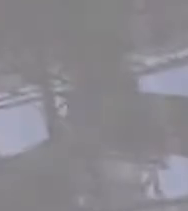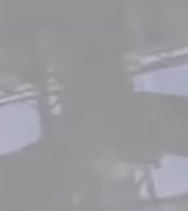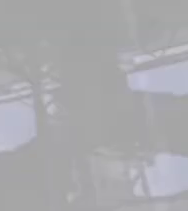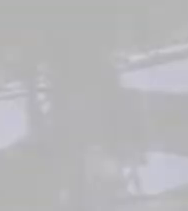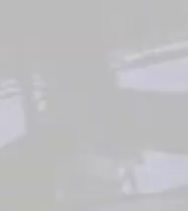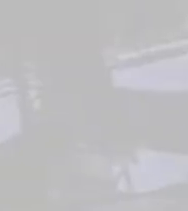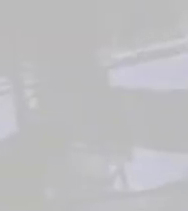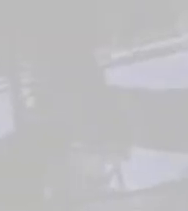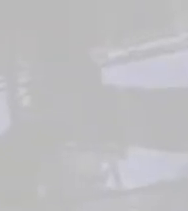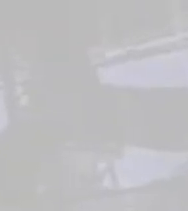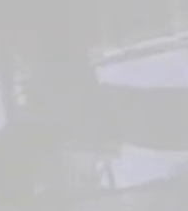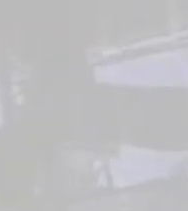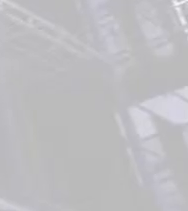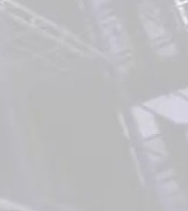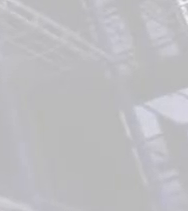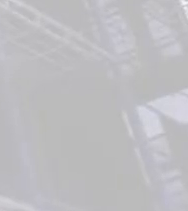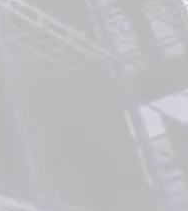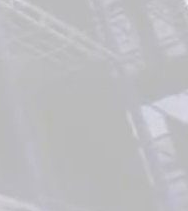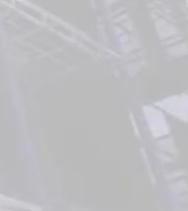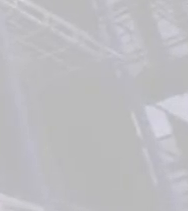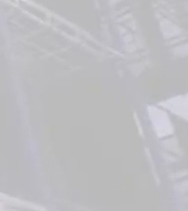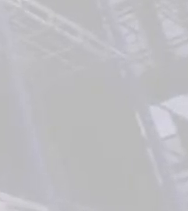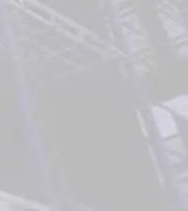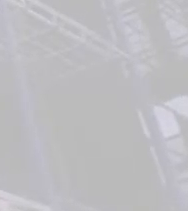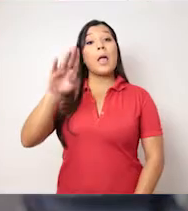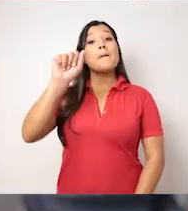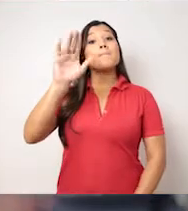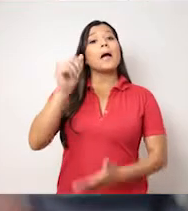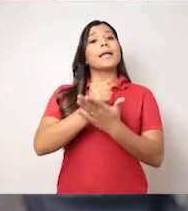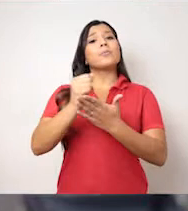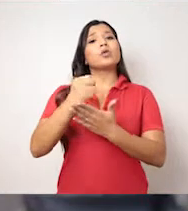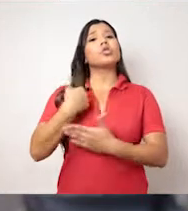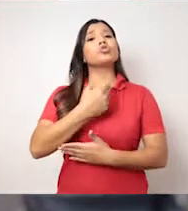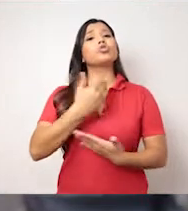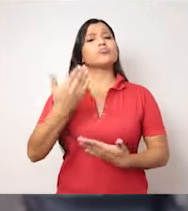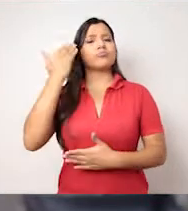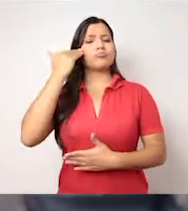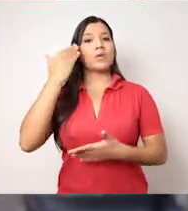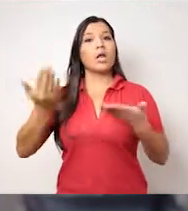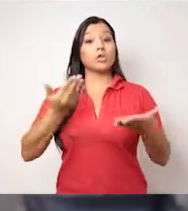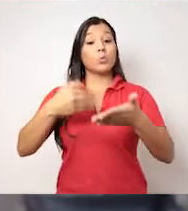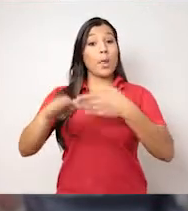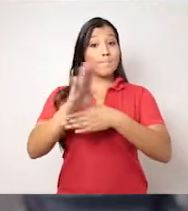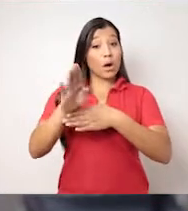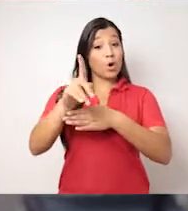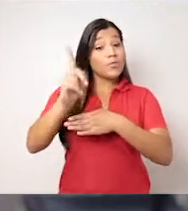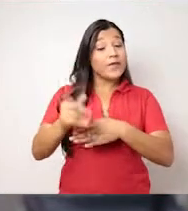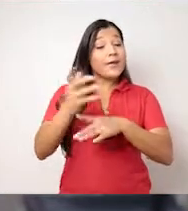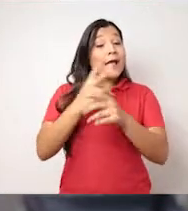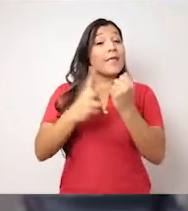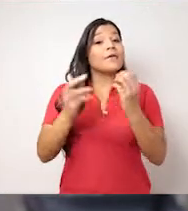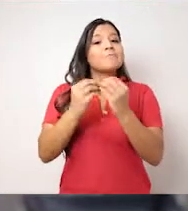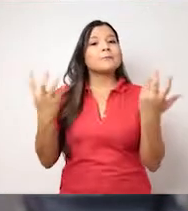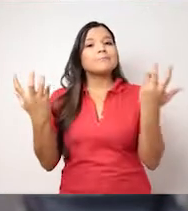¿Qué es En Bacredomatic somos conscientes de que los servicios bancarios deben